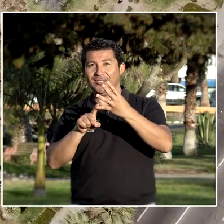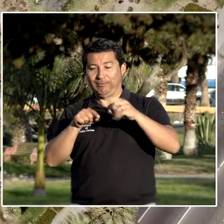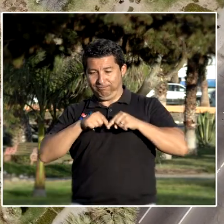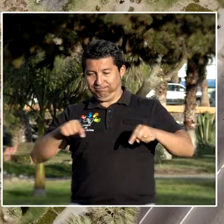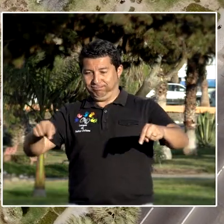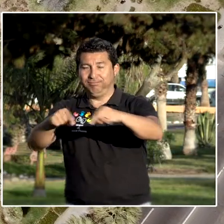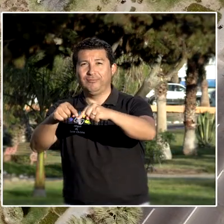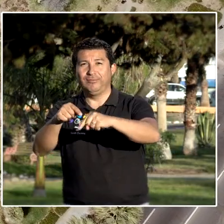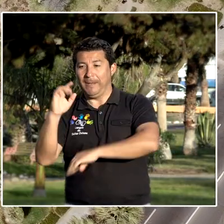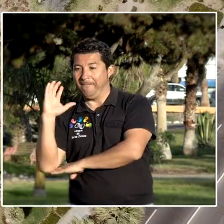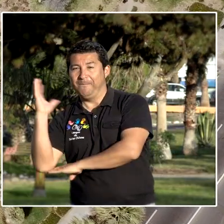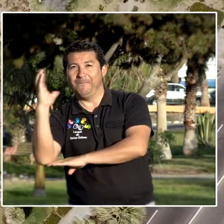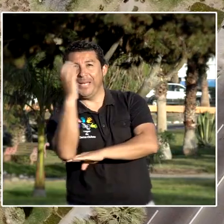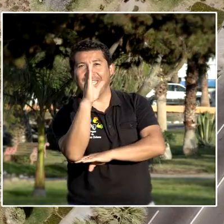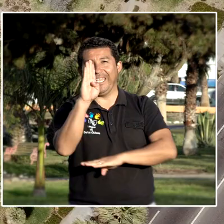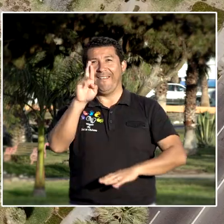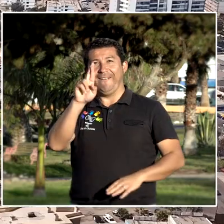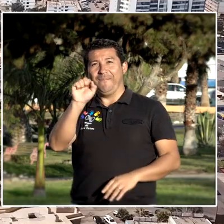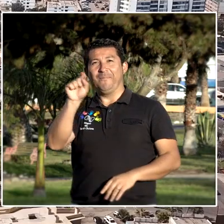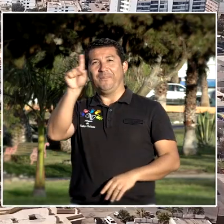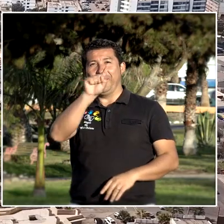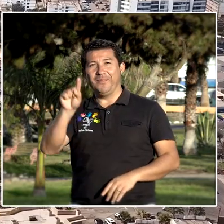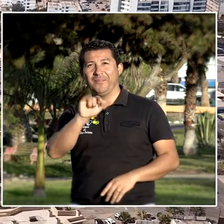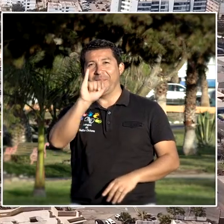el Parque Brasil